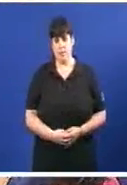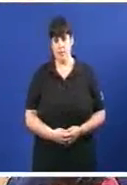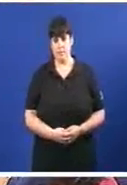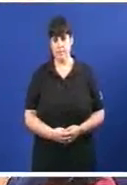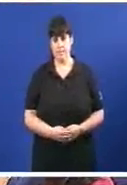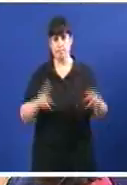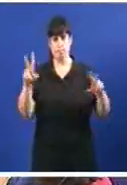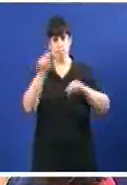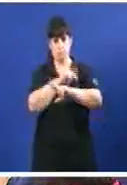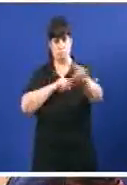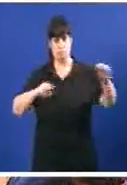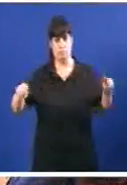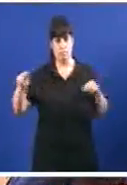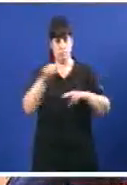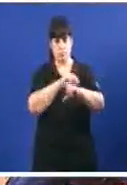Senhora...